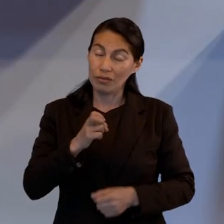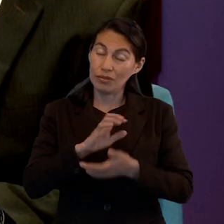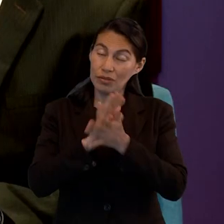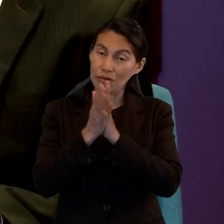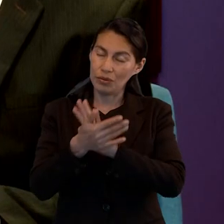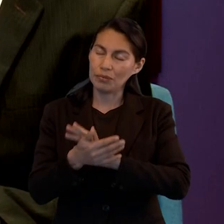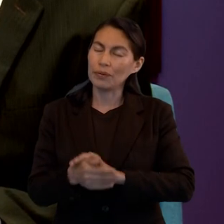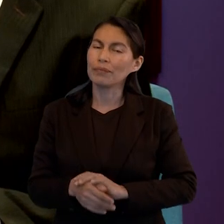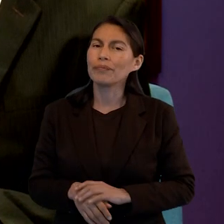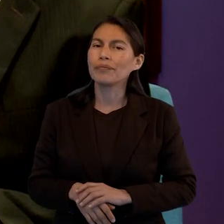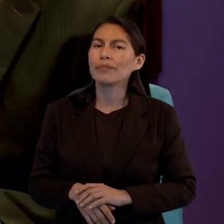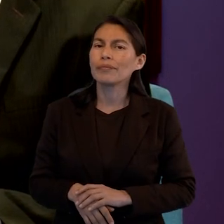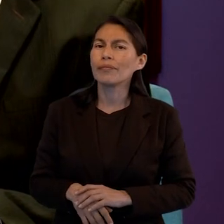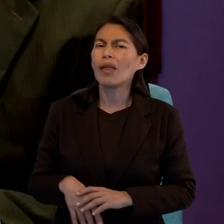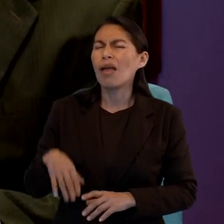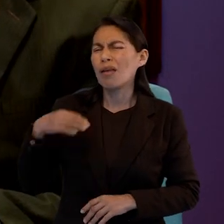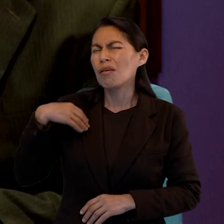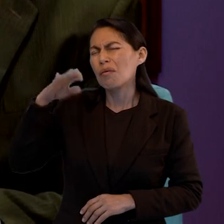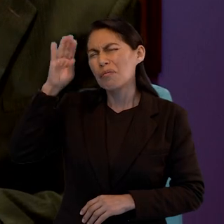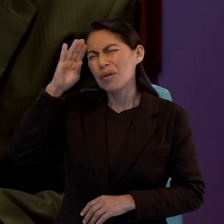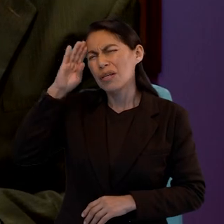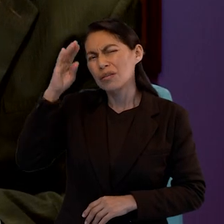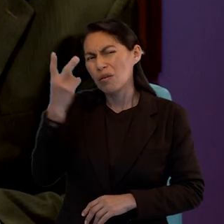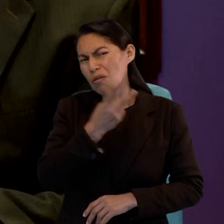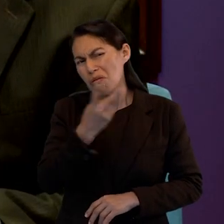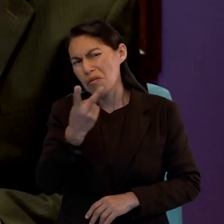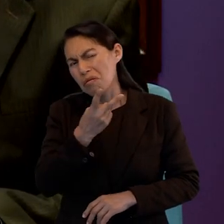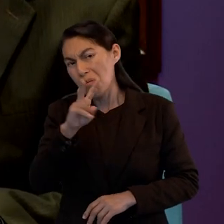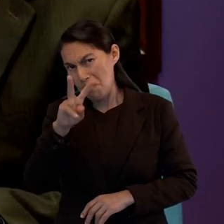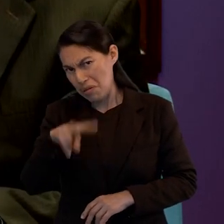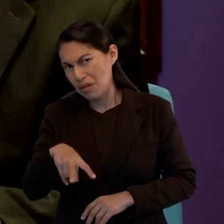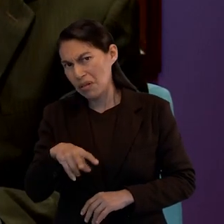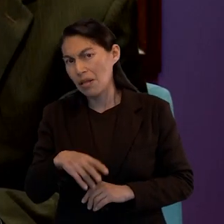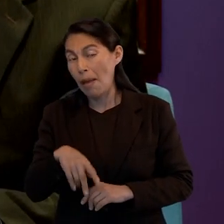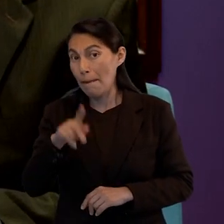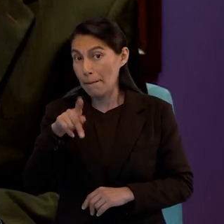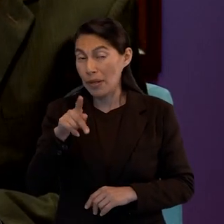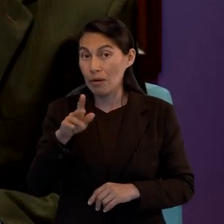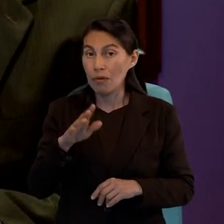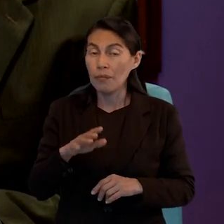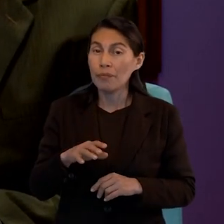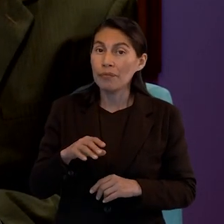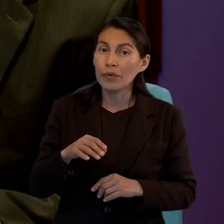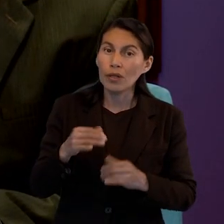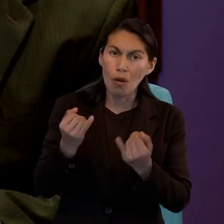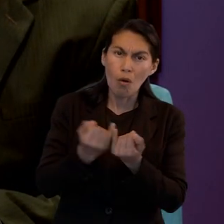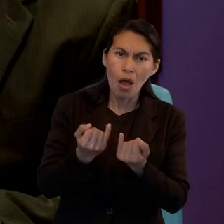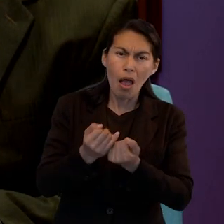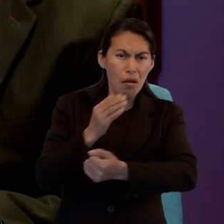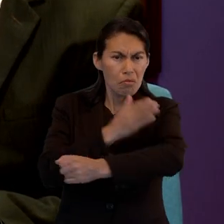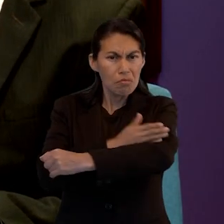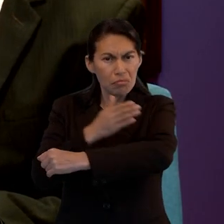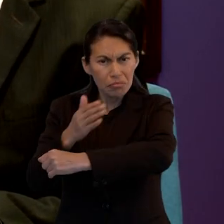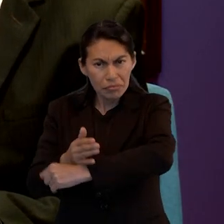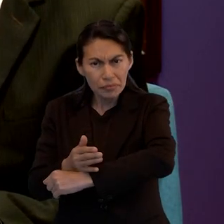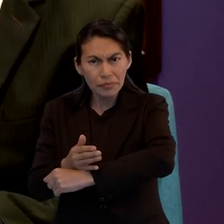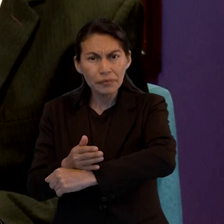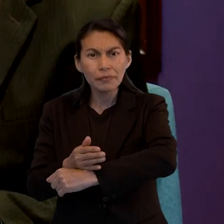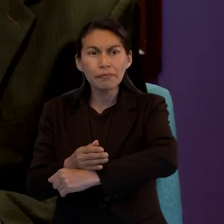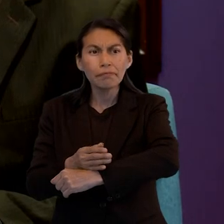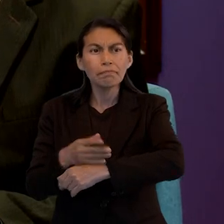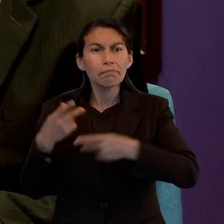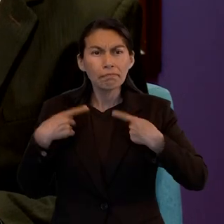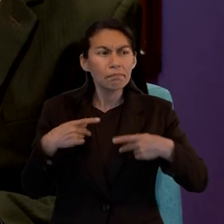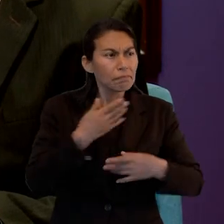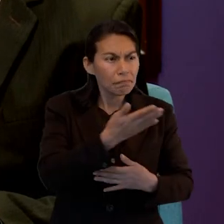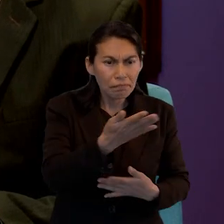Creo yo que es importante, además de lo que han dicho nuestras amigas, que ese compañerismo que